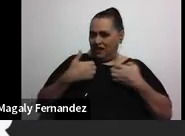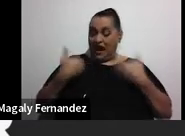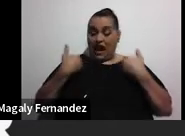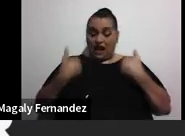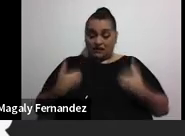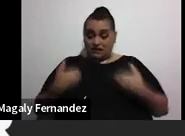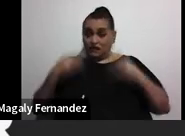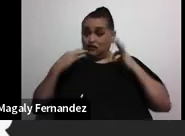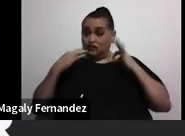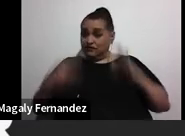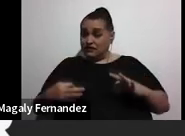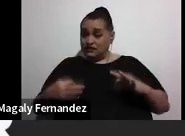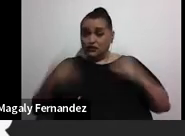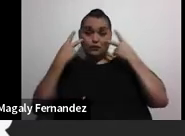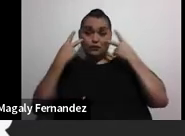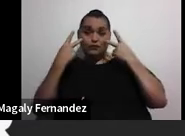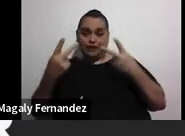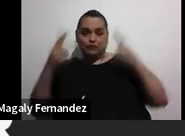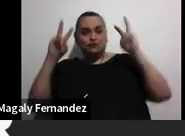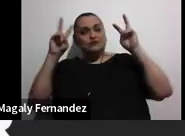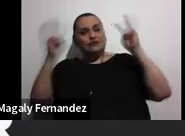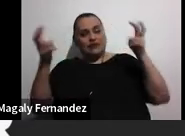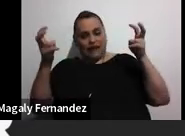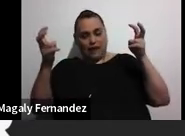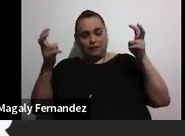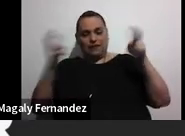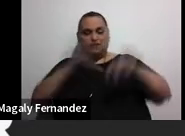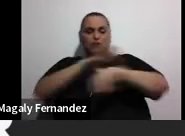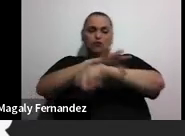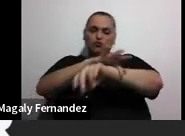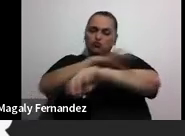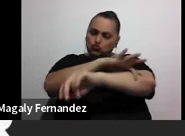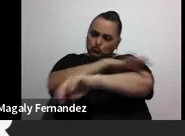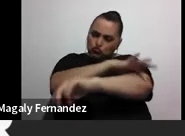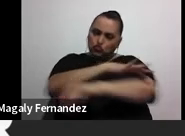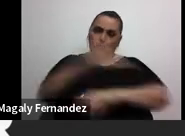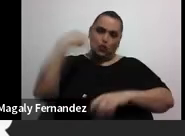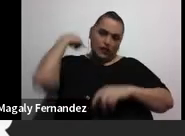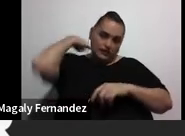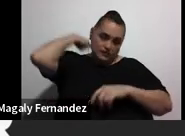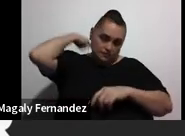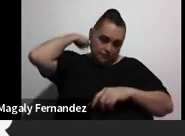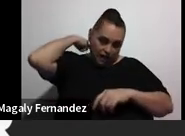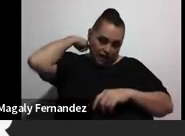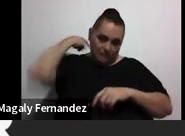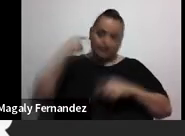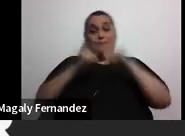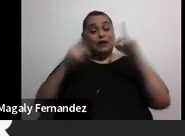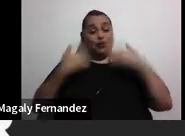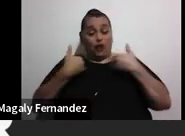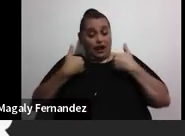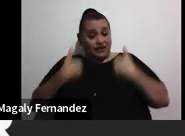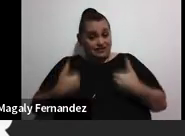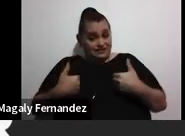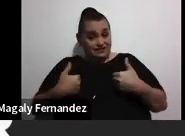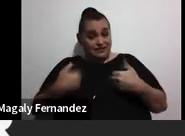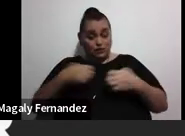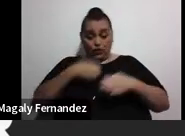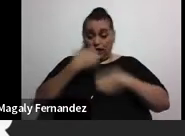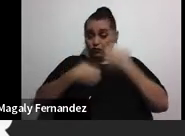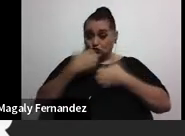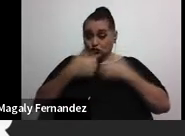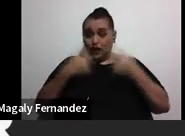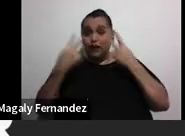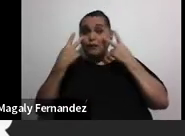justamente en temas musculares, de espalda y un cansancio emocional lo vamos a ver justamente